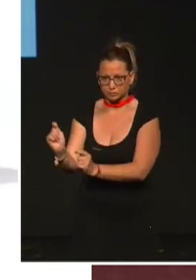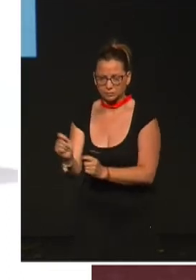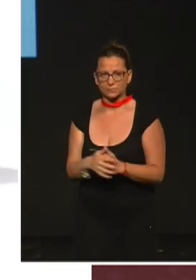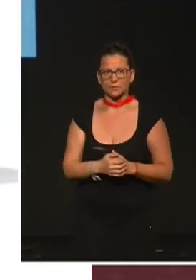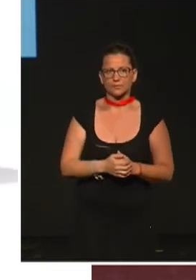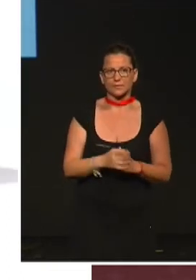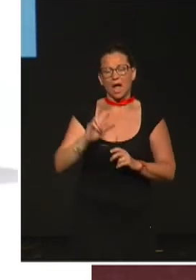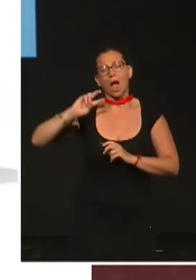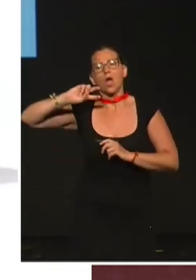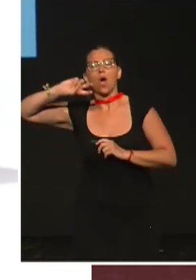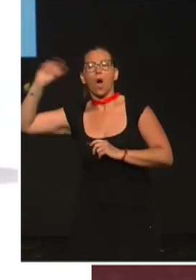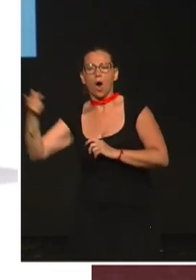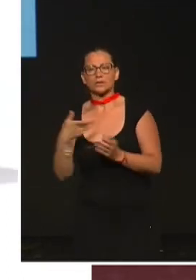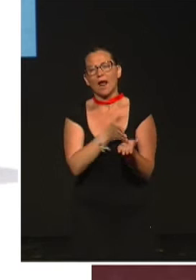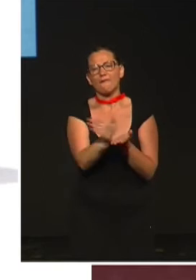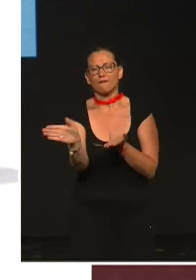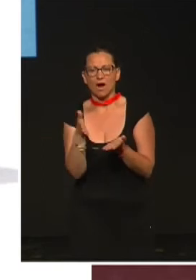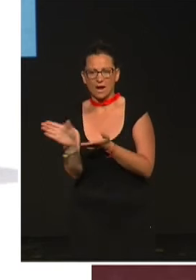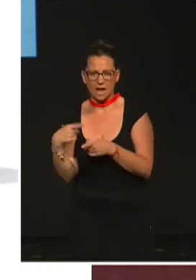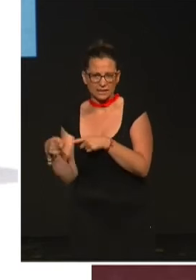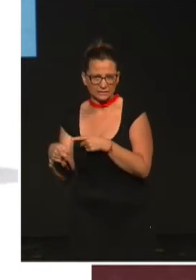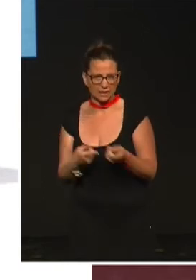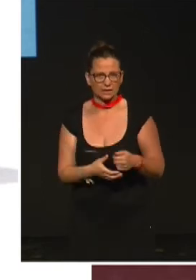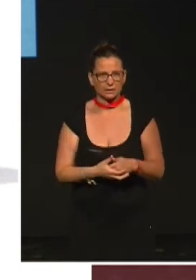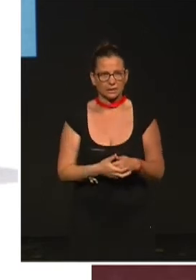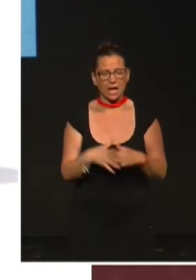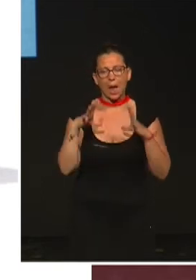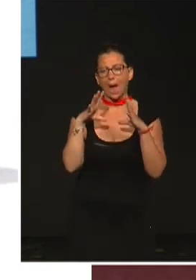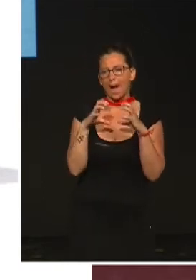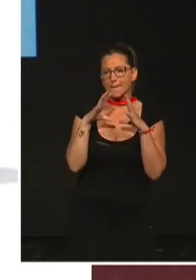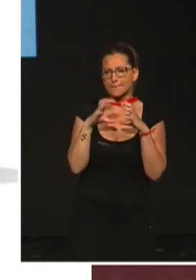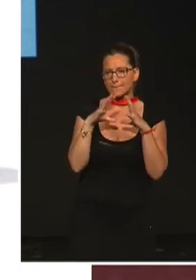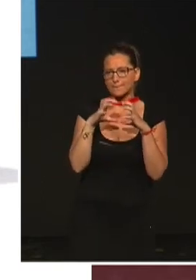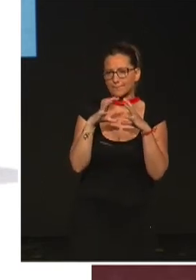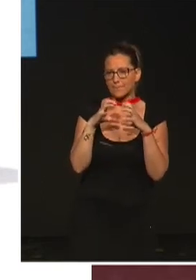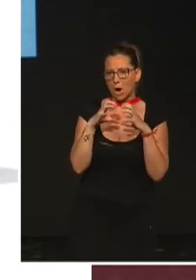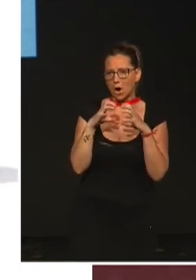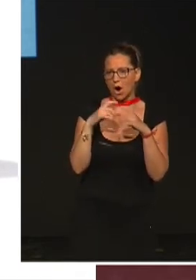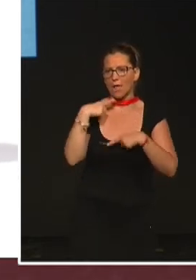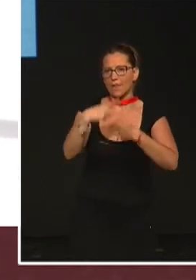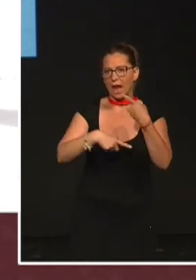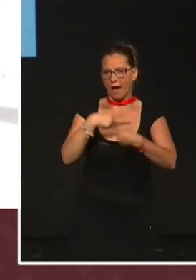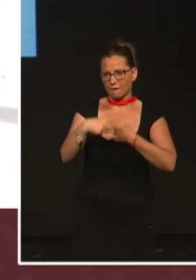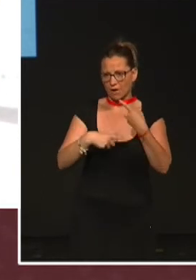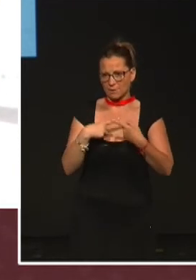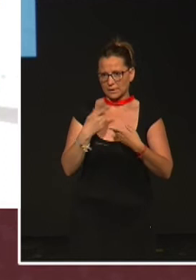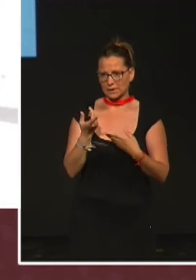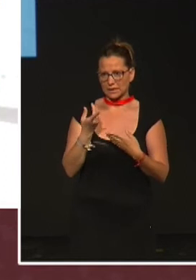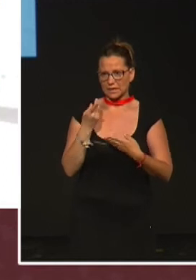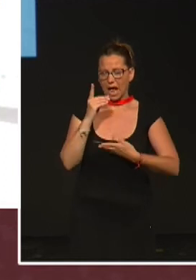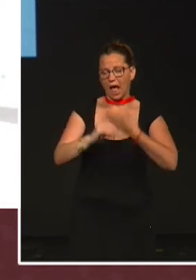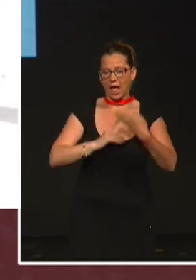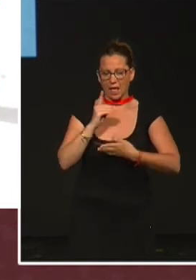Hay otras variantes, como decía antes. Por ejemplo, aquí vemos esponjas de la familia darwinelidae, en este caso el género